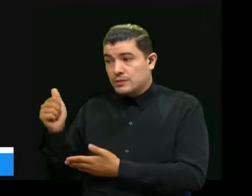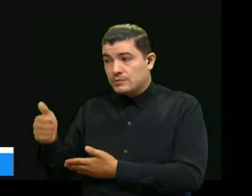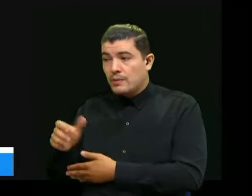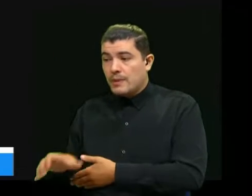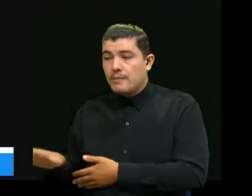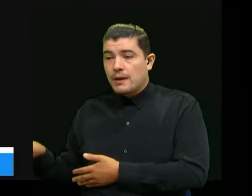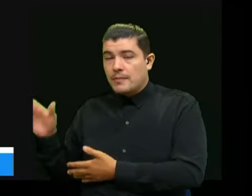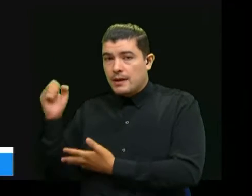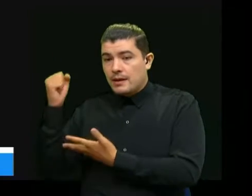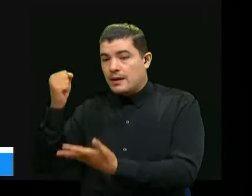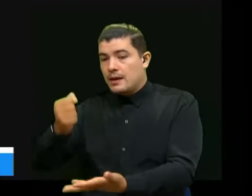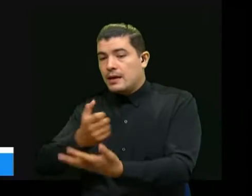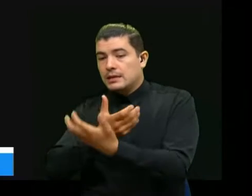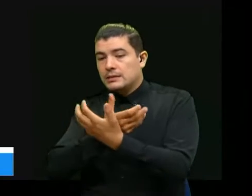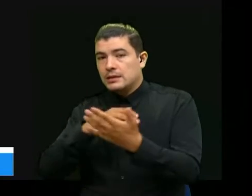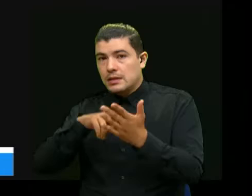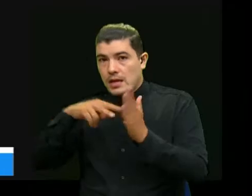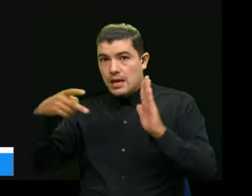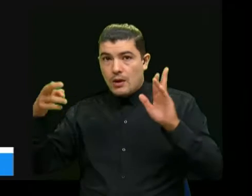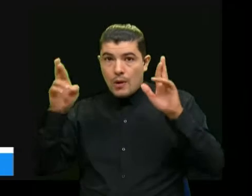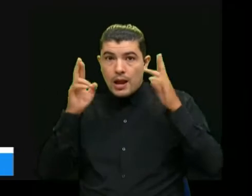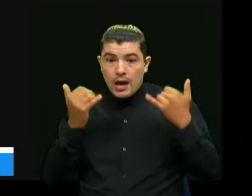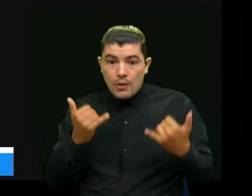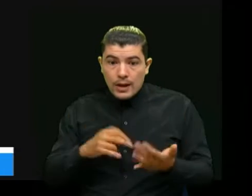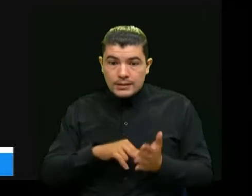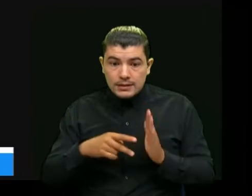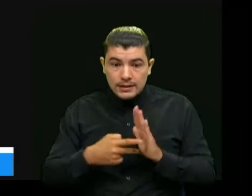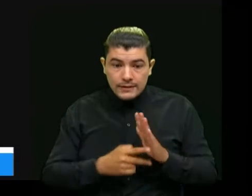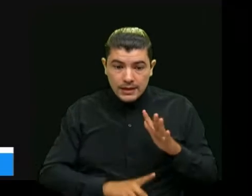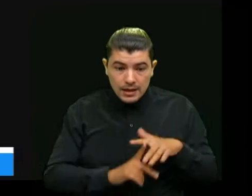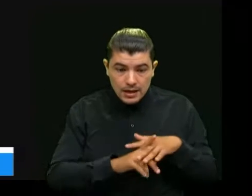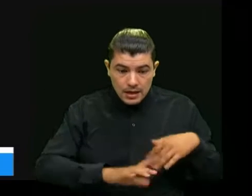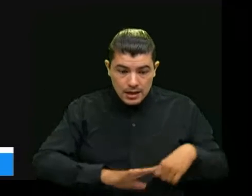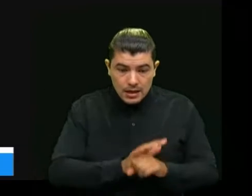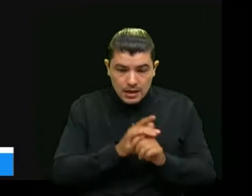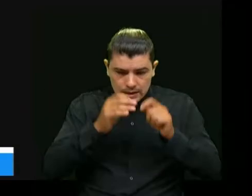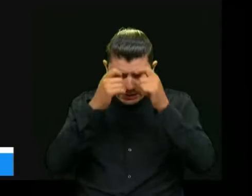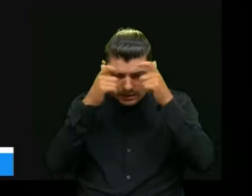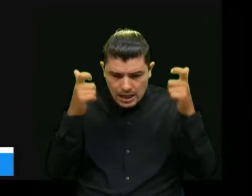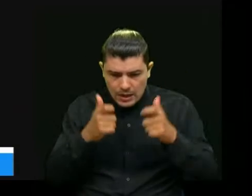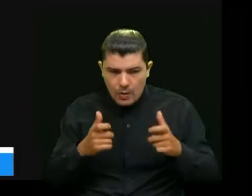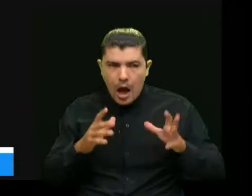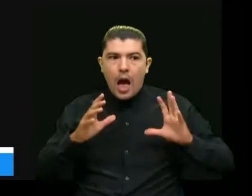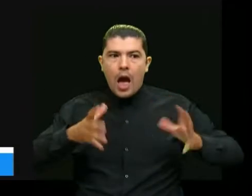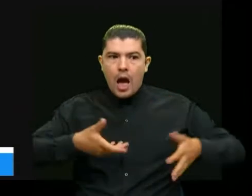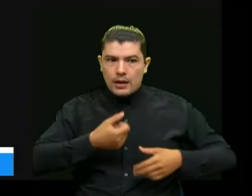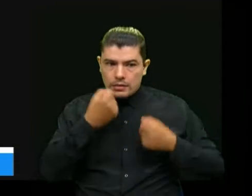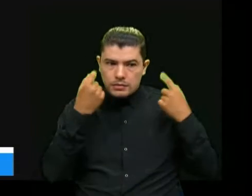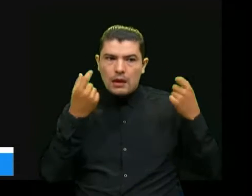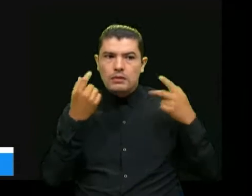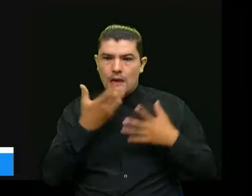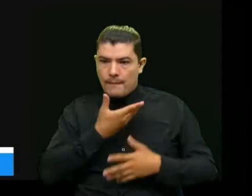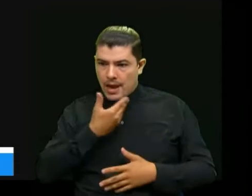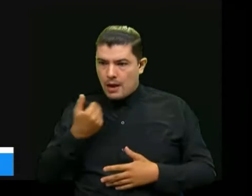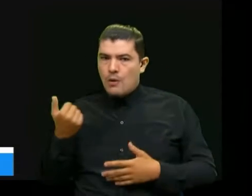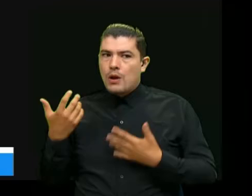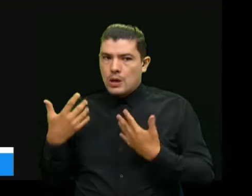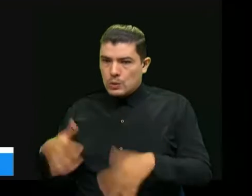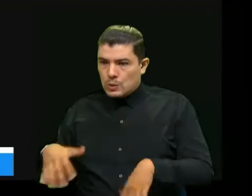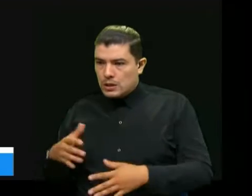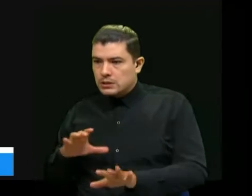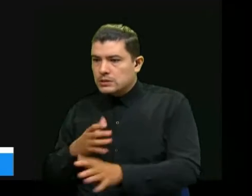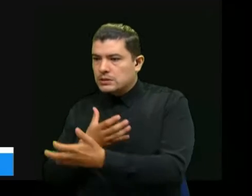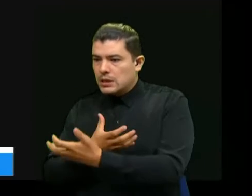ojalá que esto haya significado para el Estado el entender que es un buen negocio invertir en